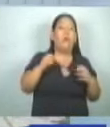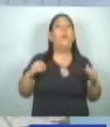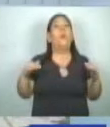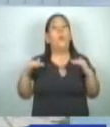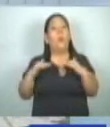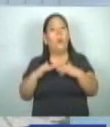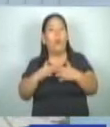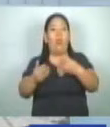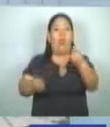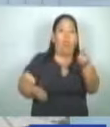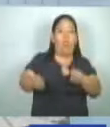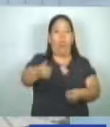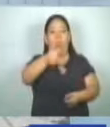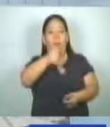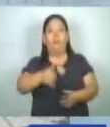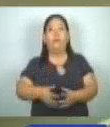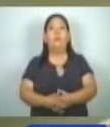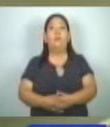conducción peligrosa.